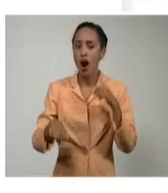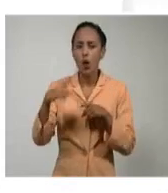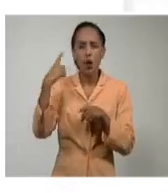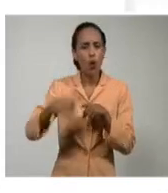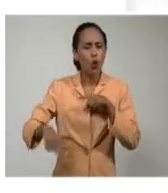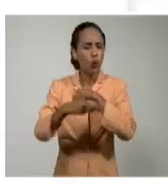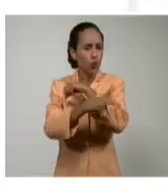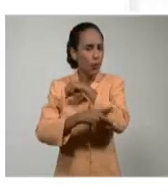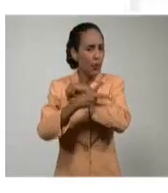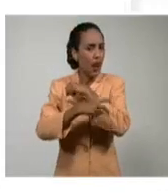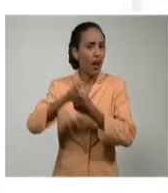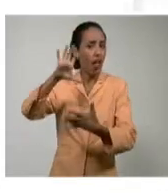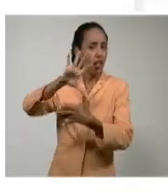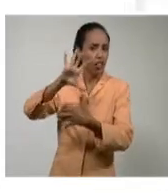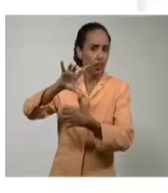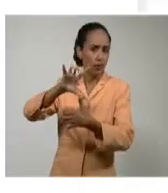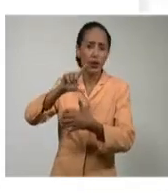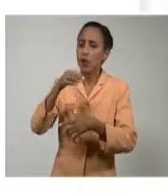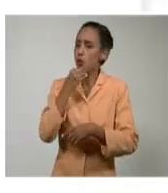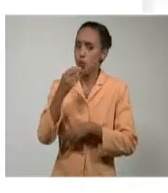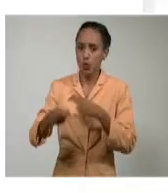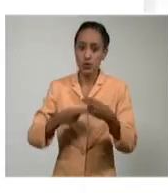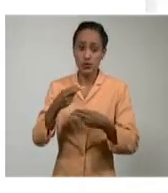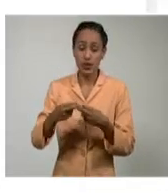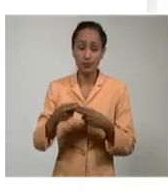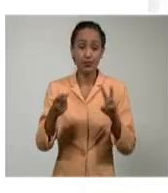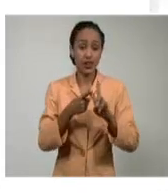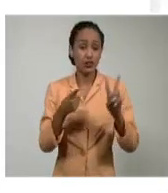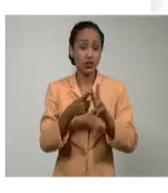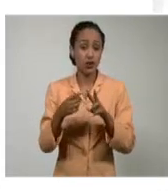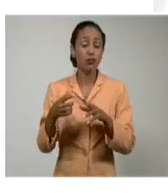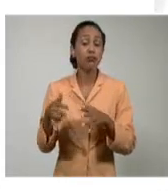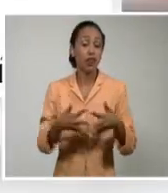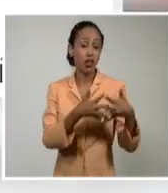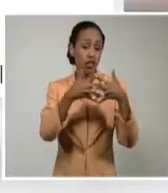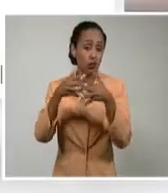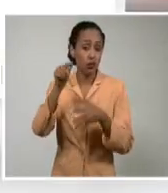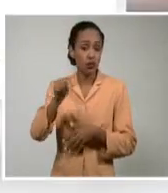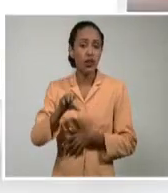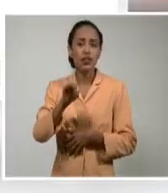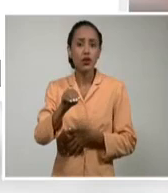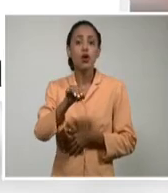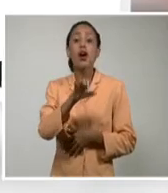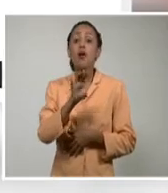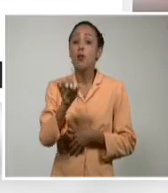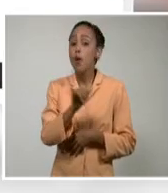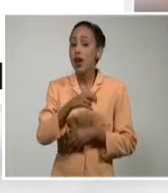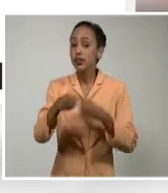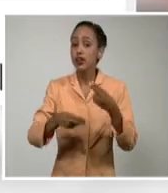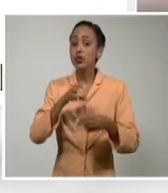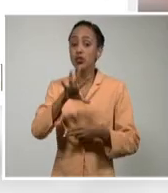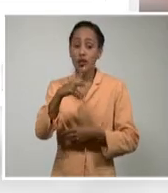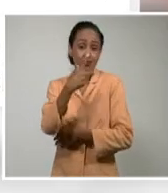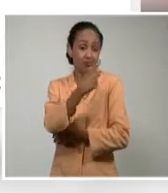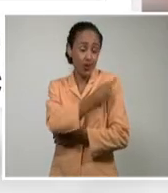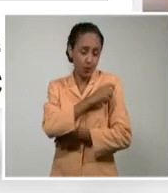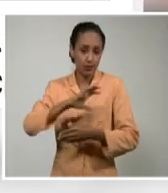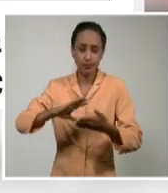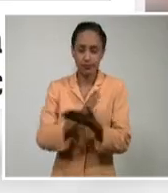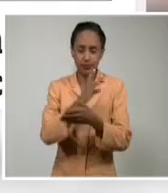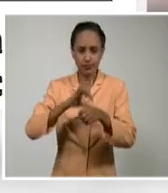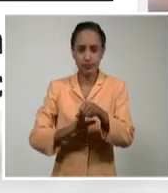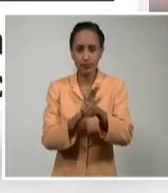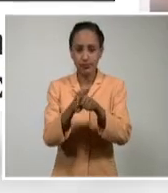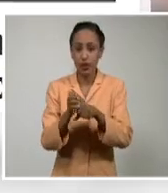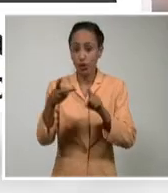puede pretender. La televisora estadounidense refiere también el desarrollo de cinco vacunas contra la COVID-19, dos de las cuales